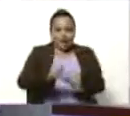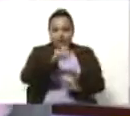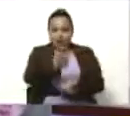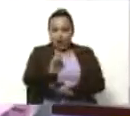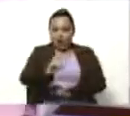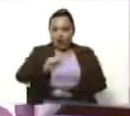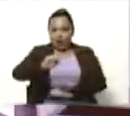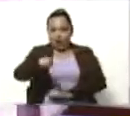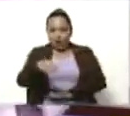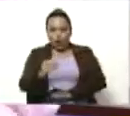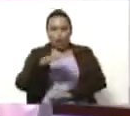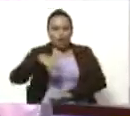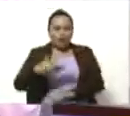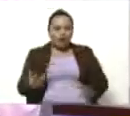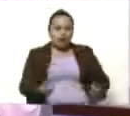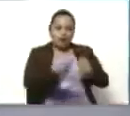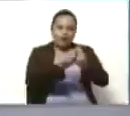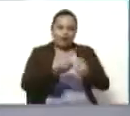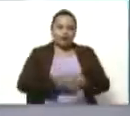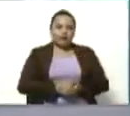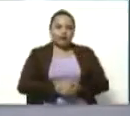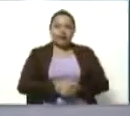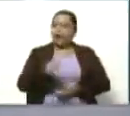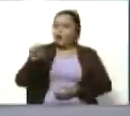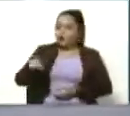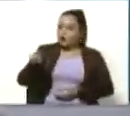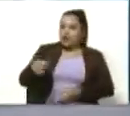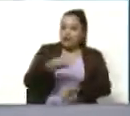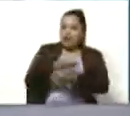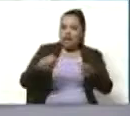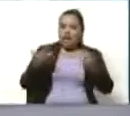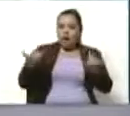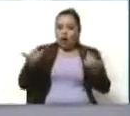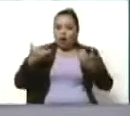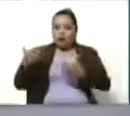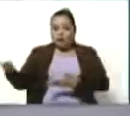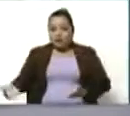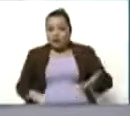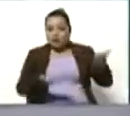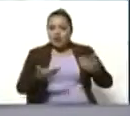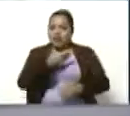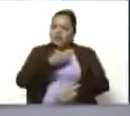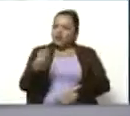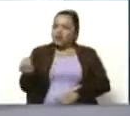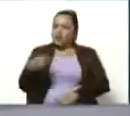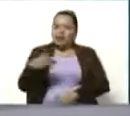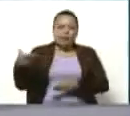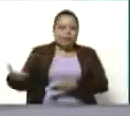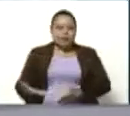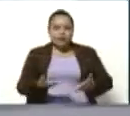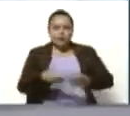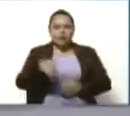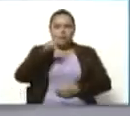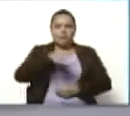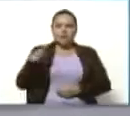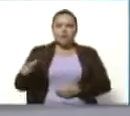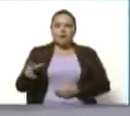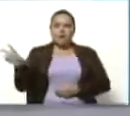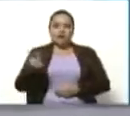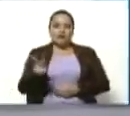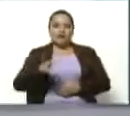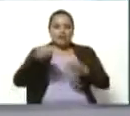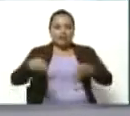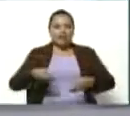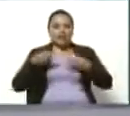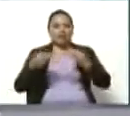que bueno, nos podría acompañar ahí. Excelente, voy a aprovechar esta invitación para también hacerles otra invitación a ese público venezolano que